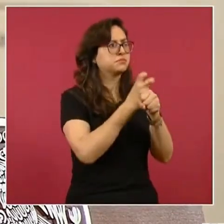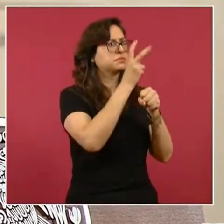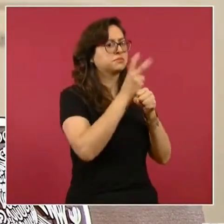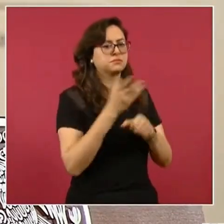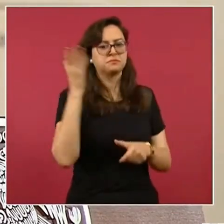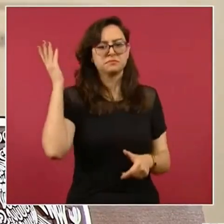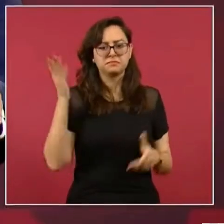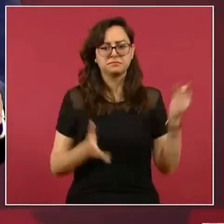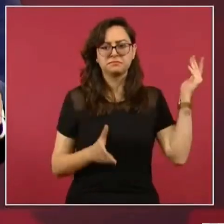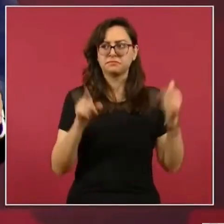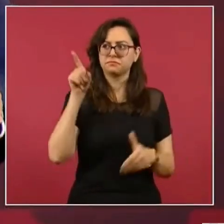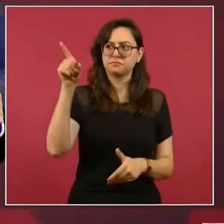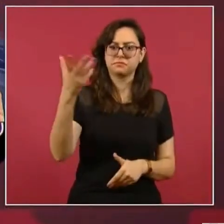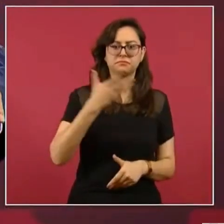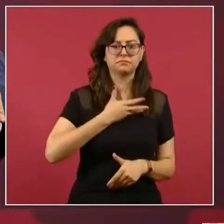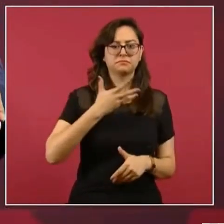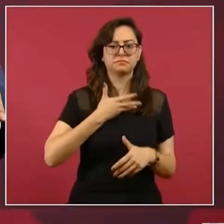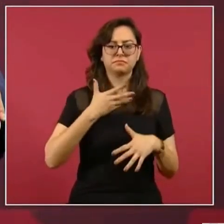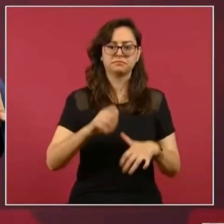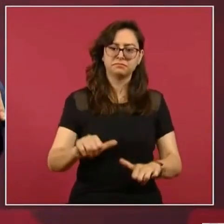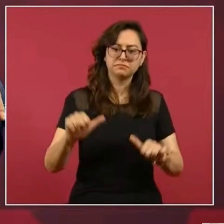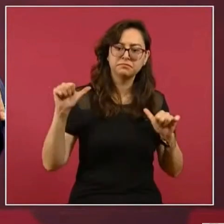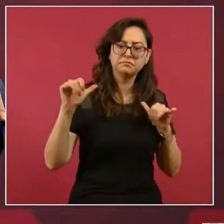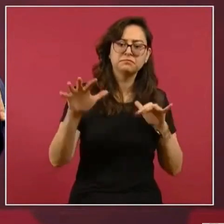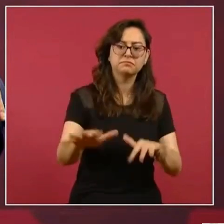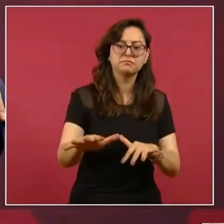al Zócalo. el sábado